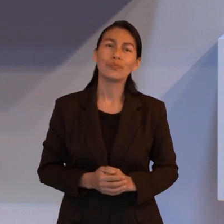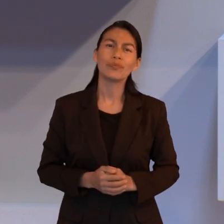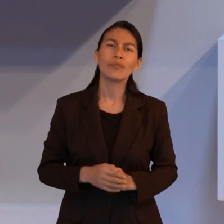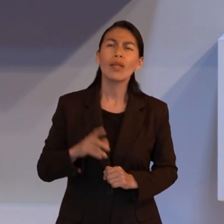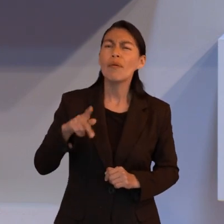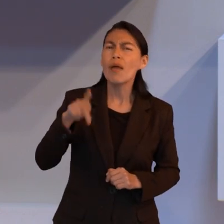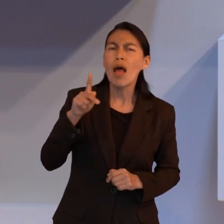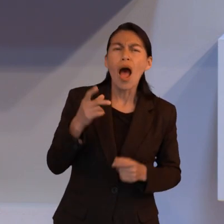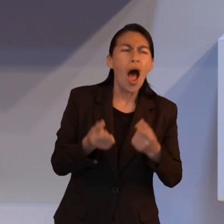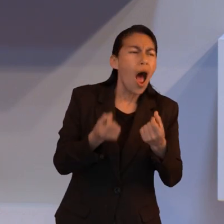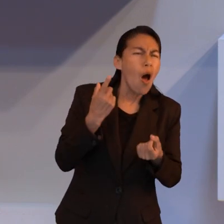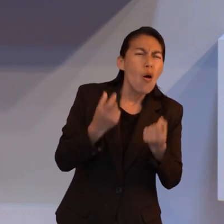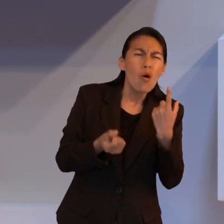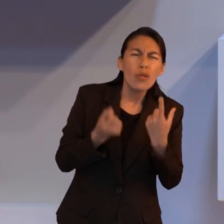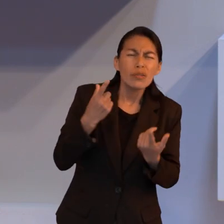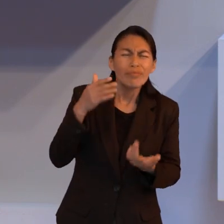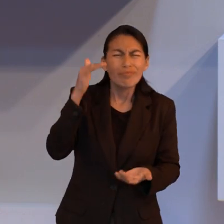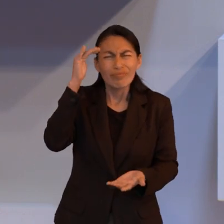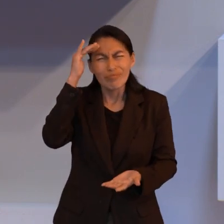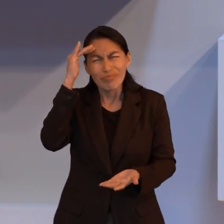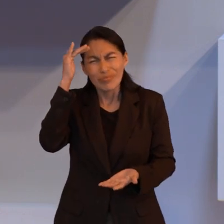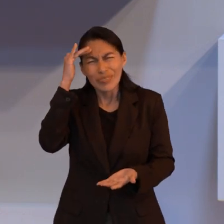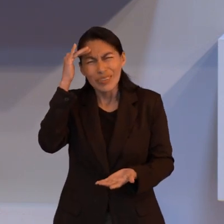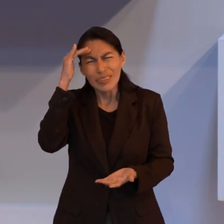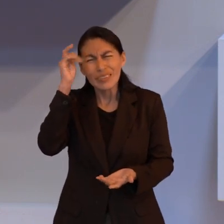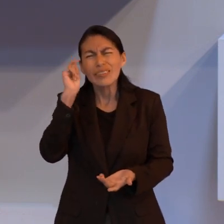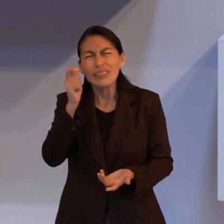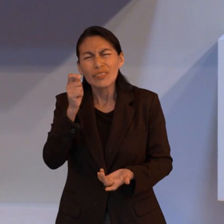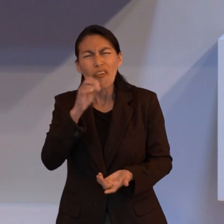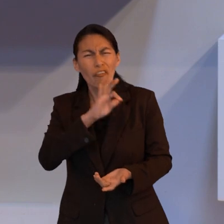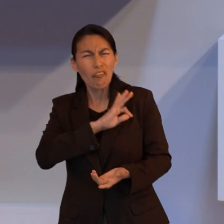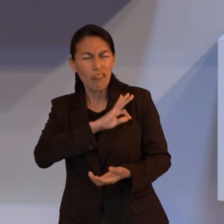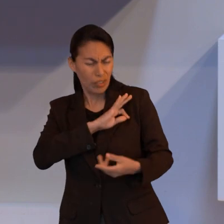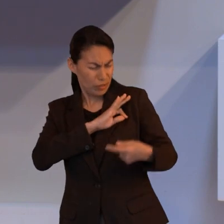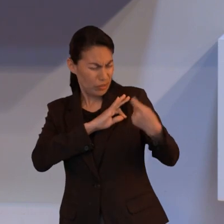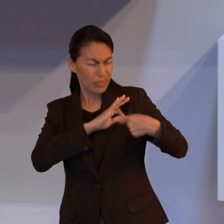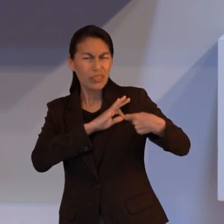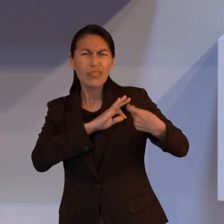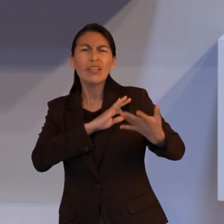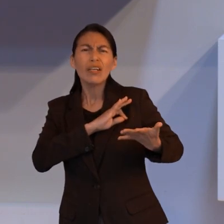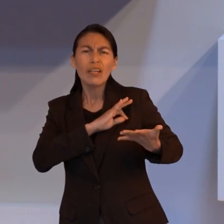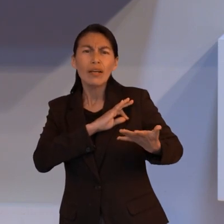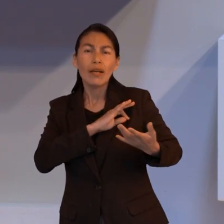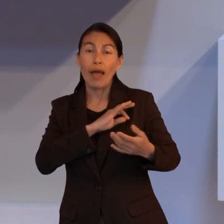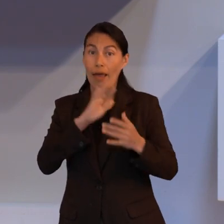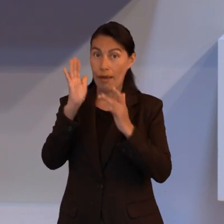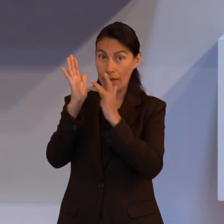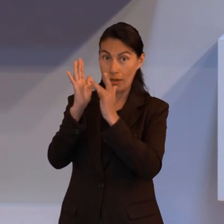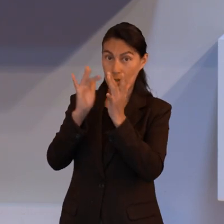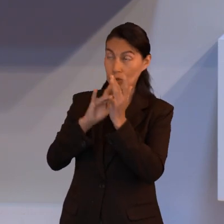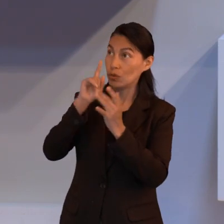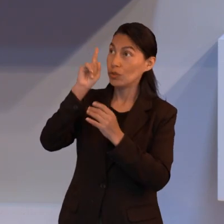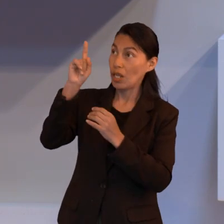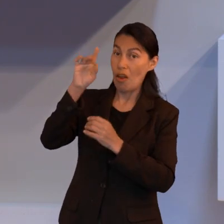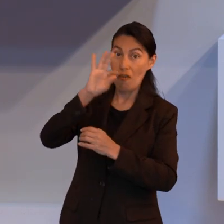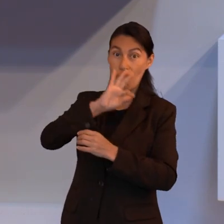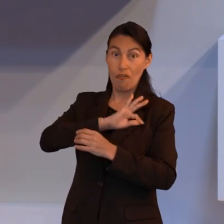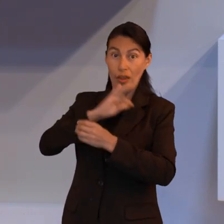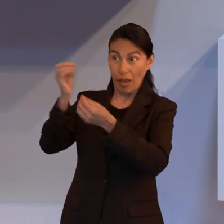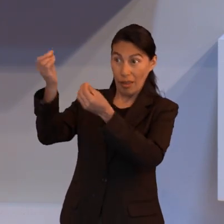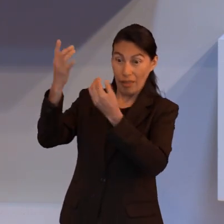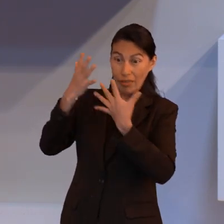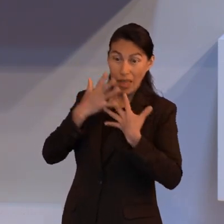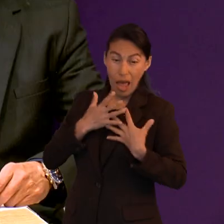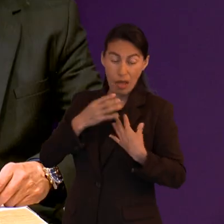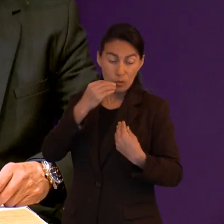muchos nos preguntamos a veces ¿qué es la fe? La lección de esta semana se titula Jesús, el autor y consumador de la